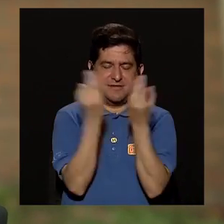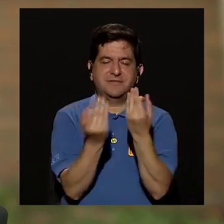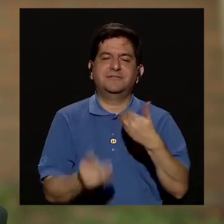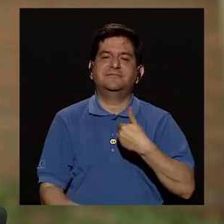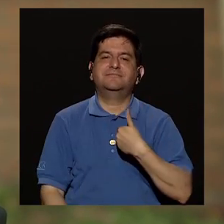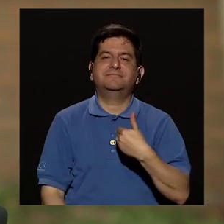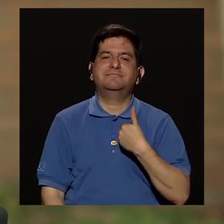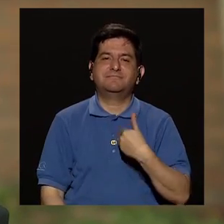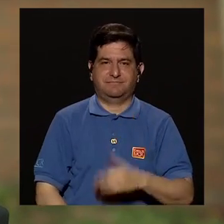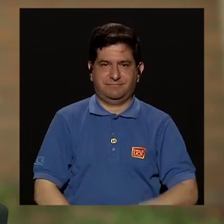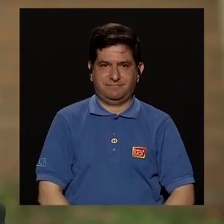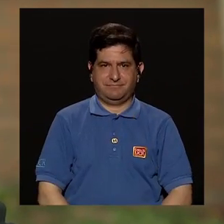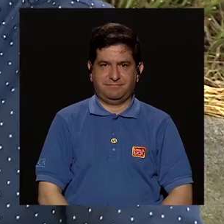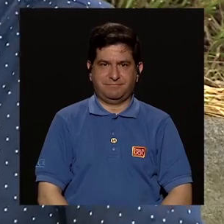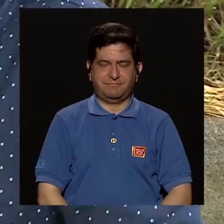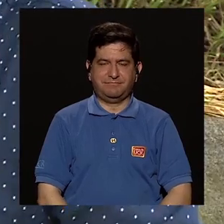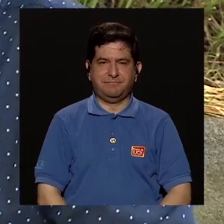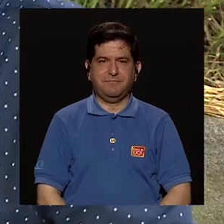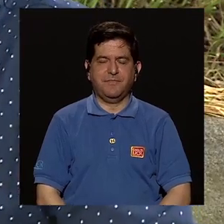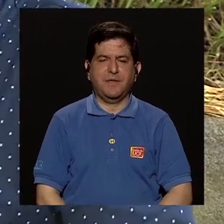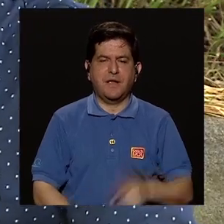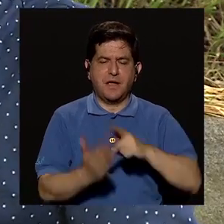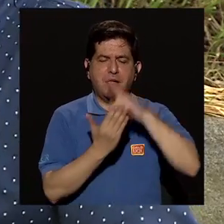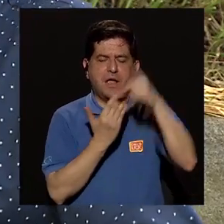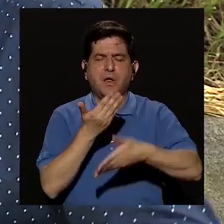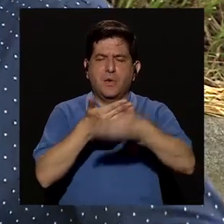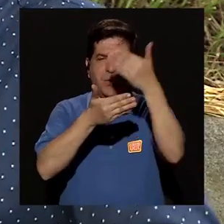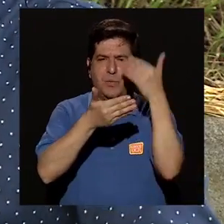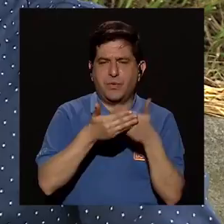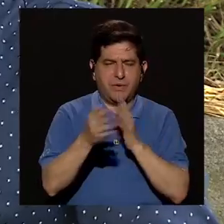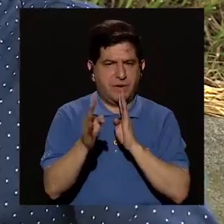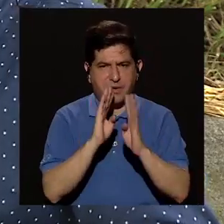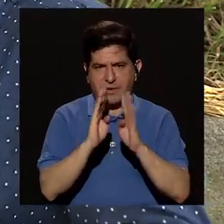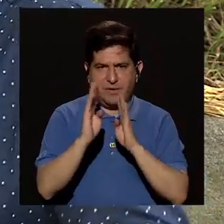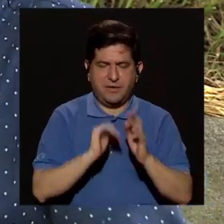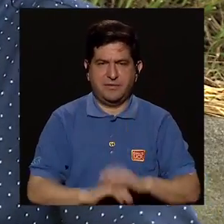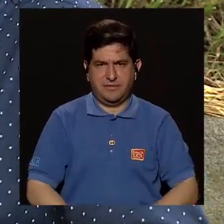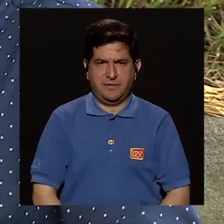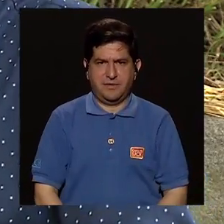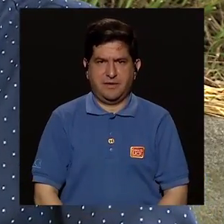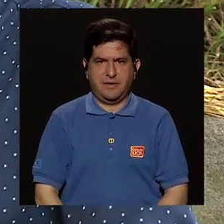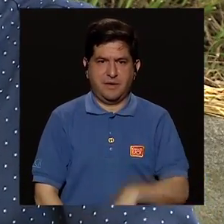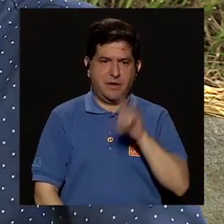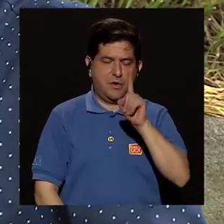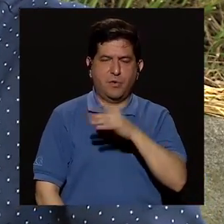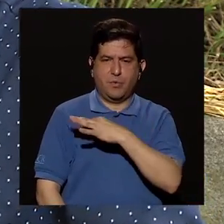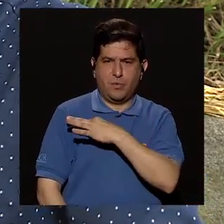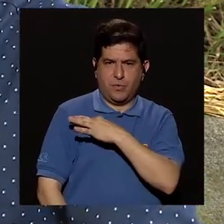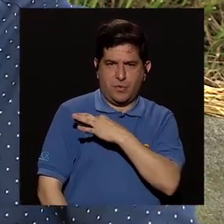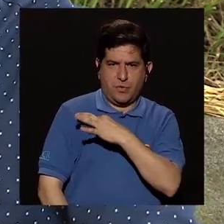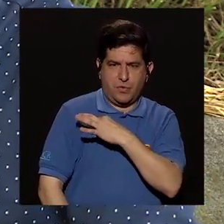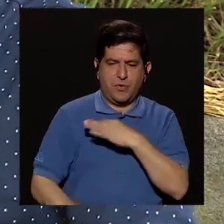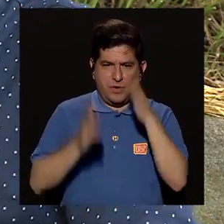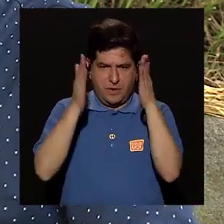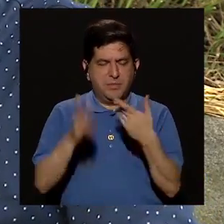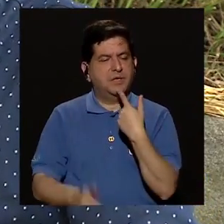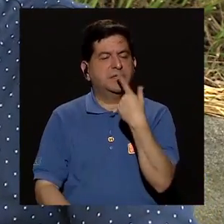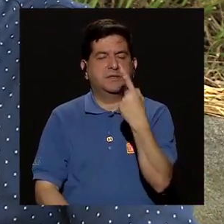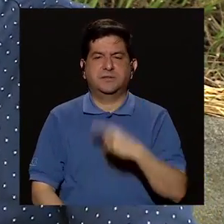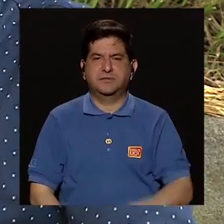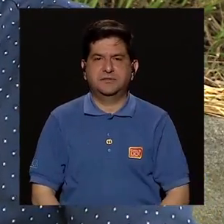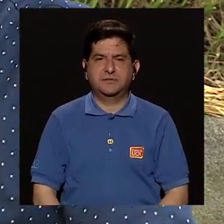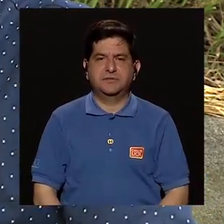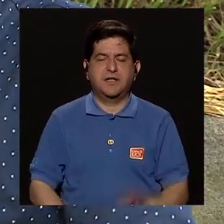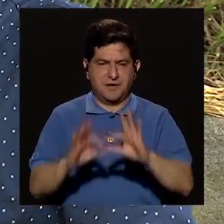tiene. Osvaldo, en un programa anterior conversábamos y uno de nuestros invitados nos